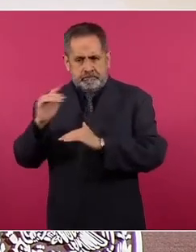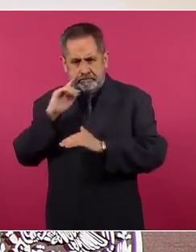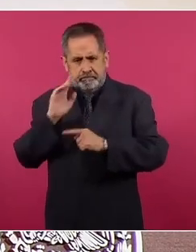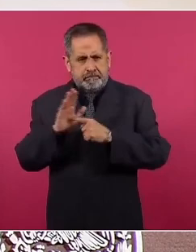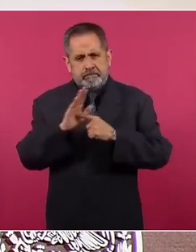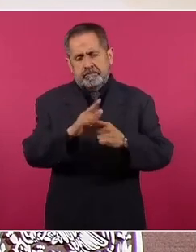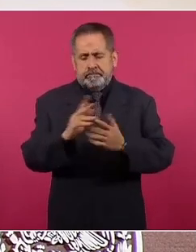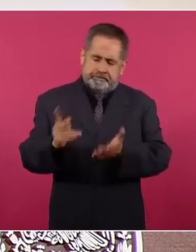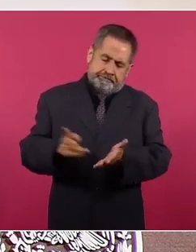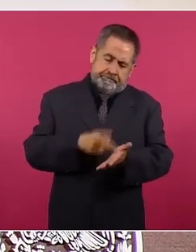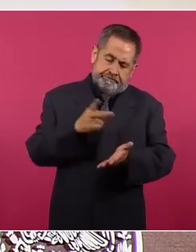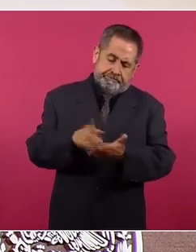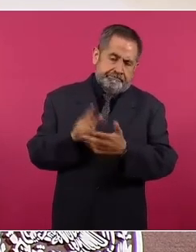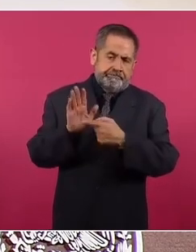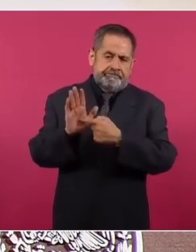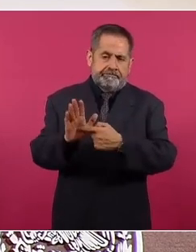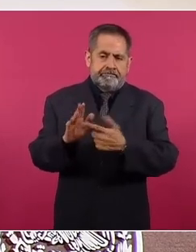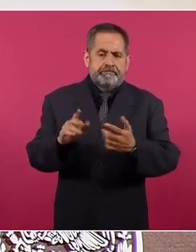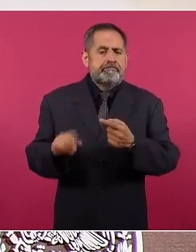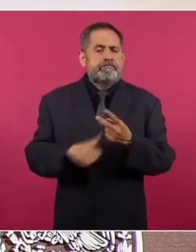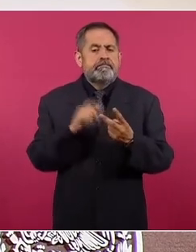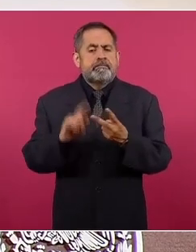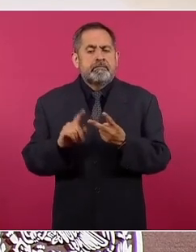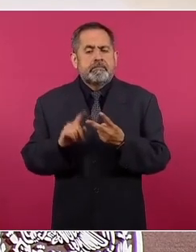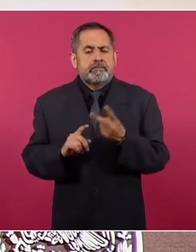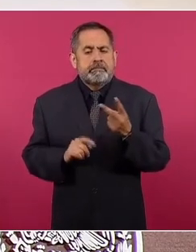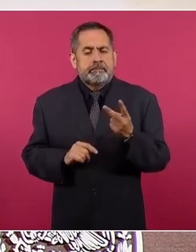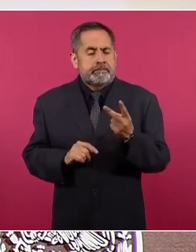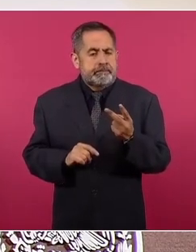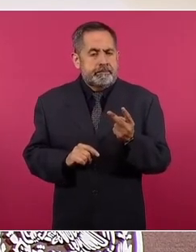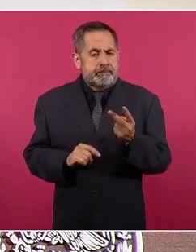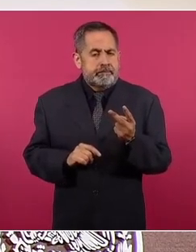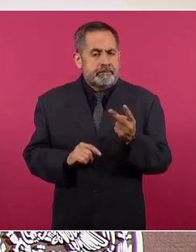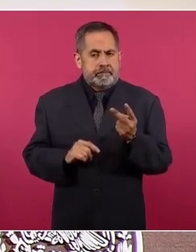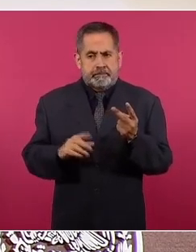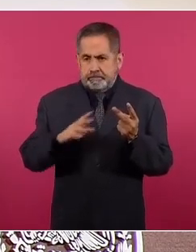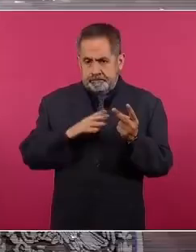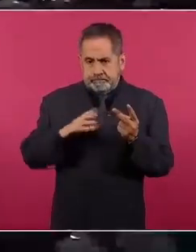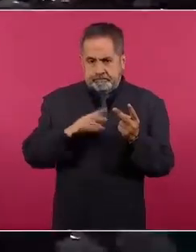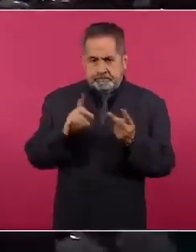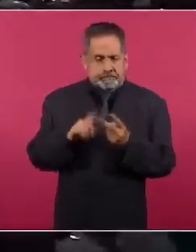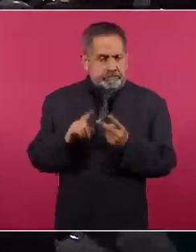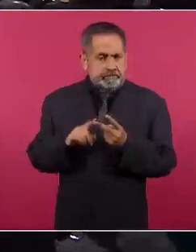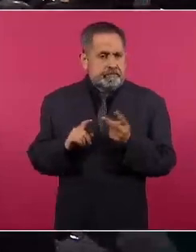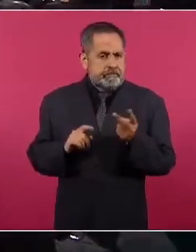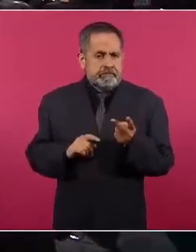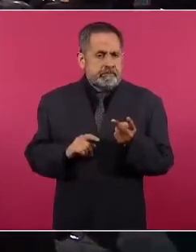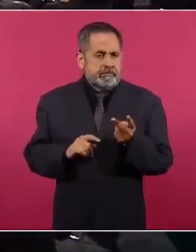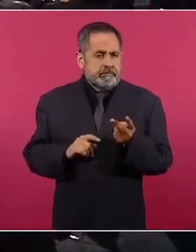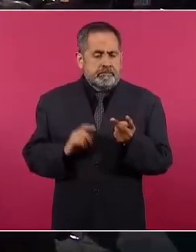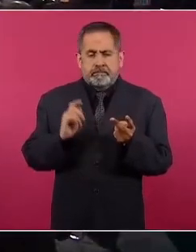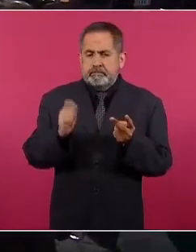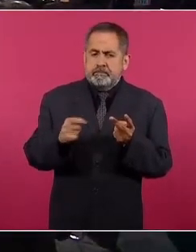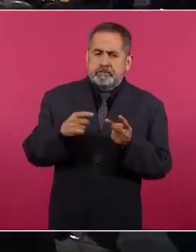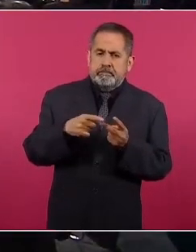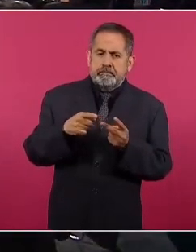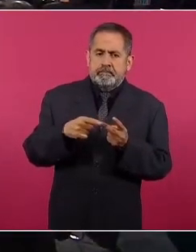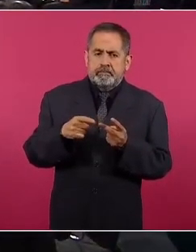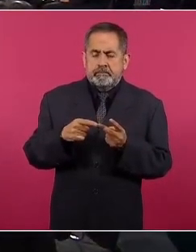a repetirlas, y otra, si tenemos lo de